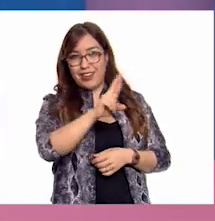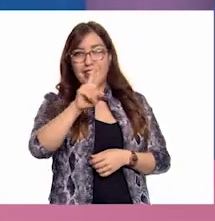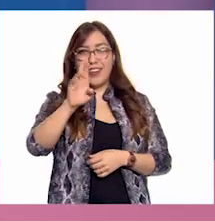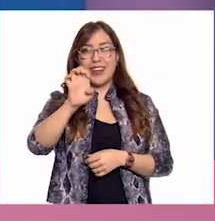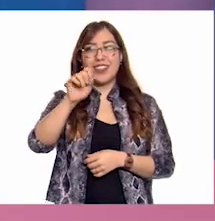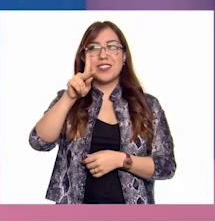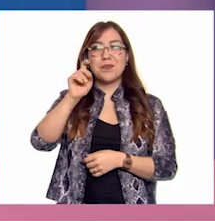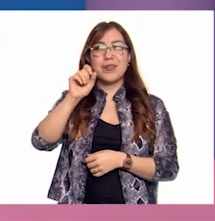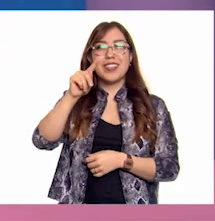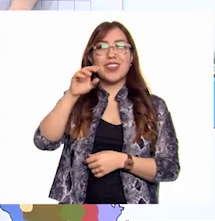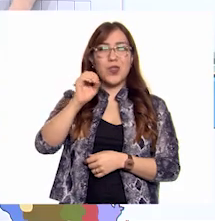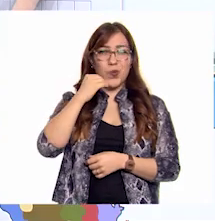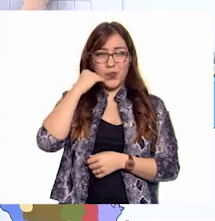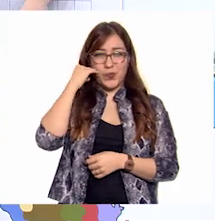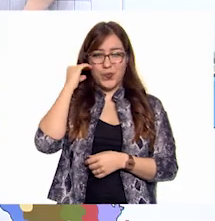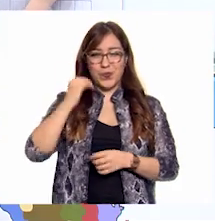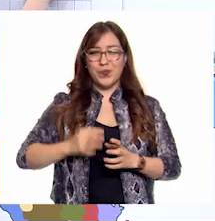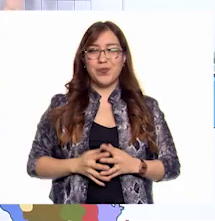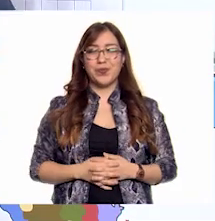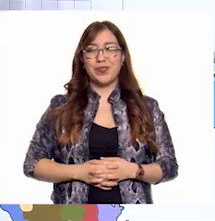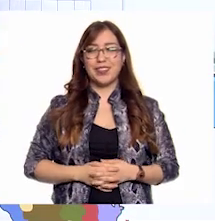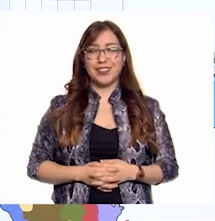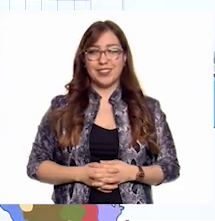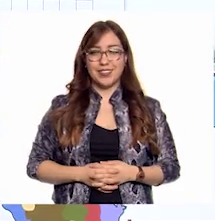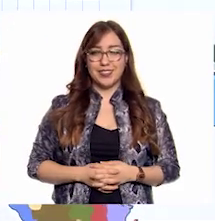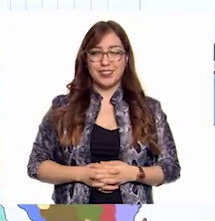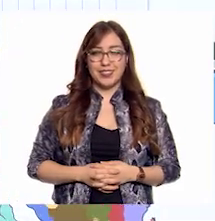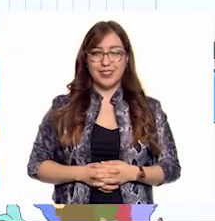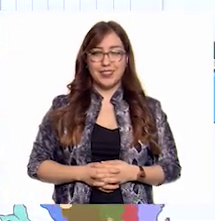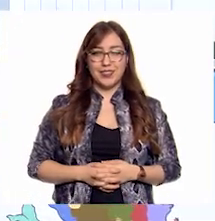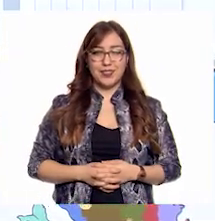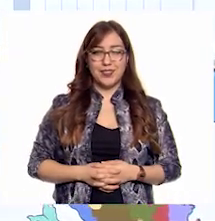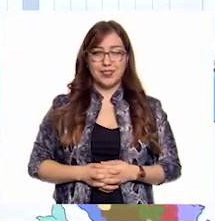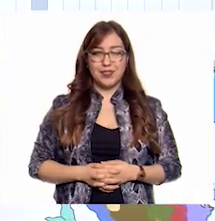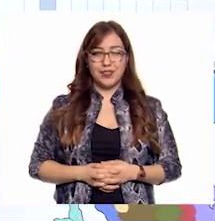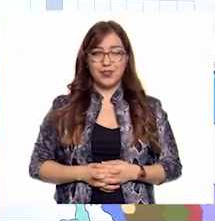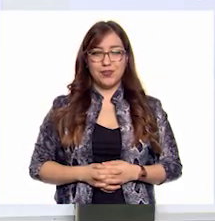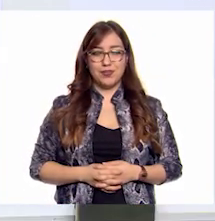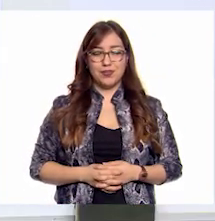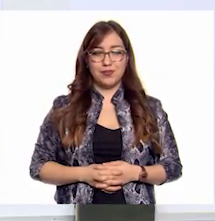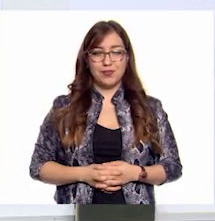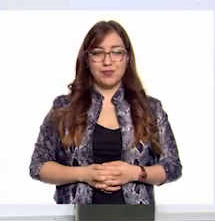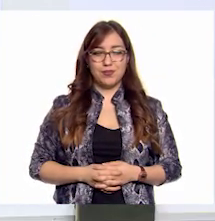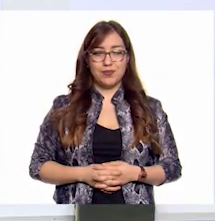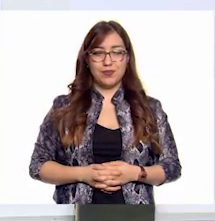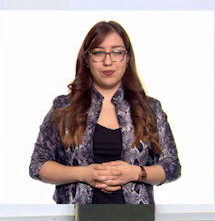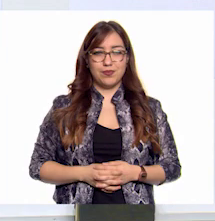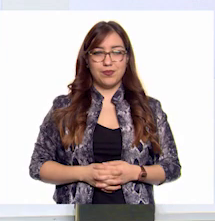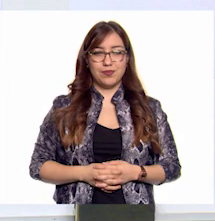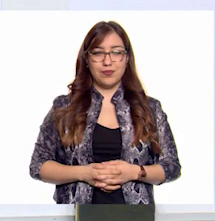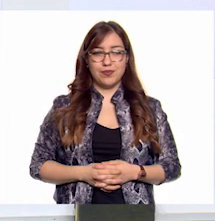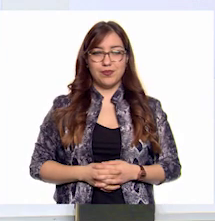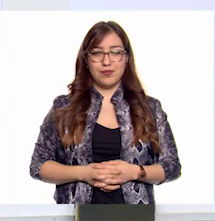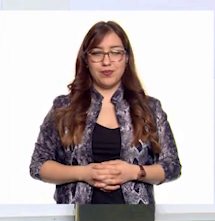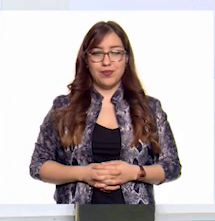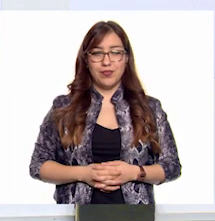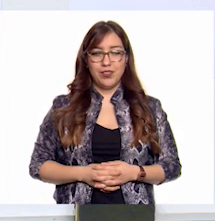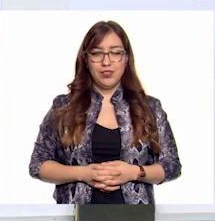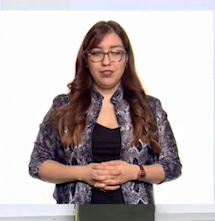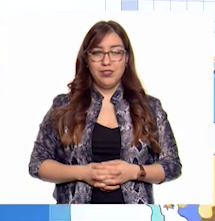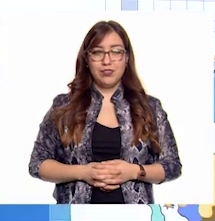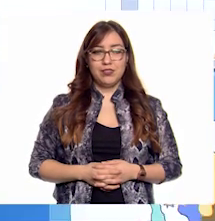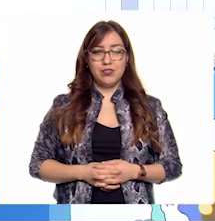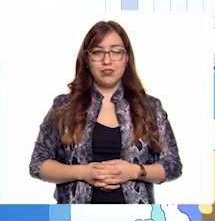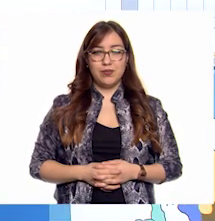¡Muy bien! ¡Bien, Ale! ¡Ahí están! ¡Muy bien! Vamos ya cerrando, pero vamos a seguir con la siguiente pregunta.